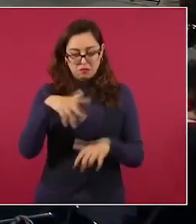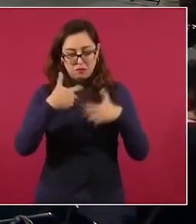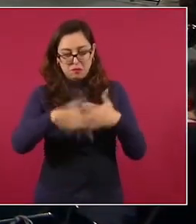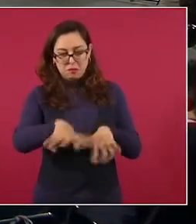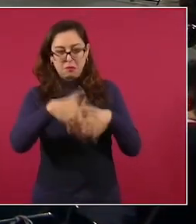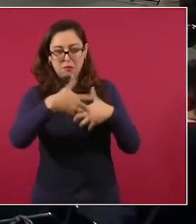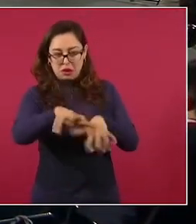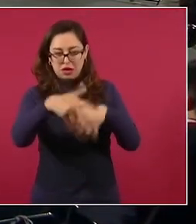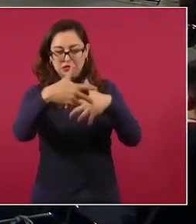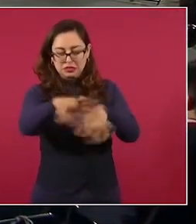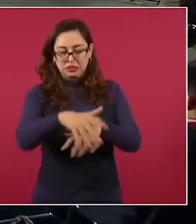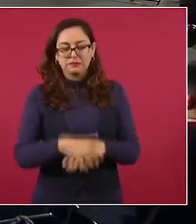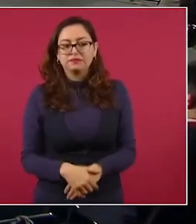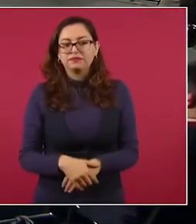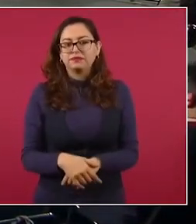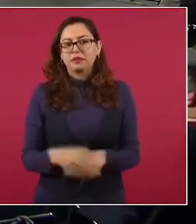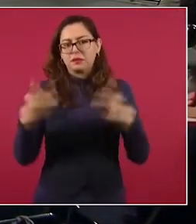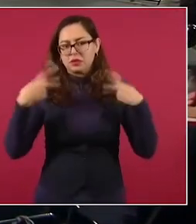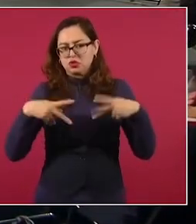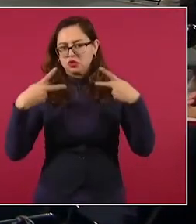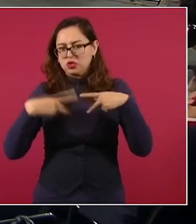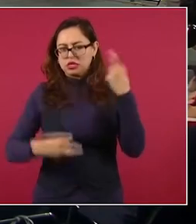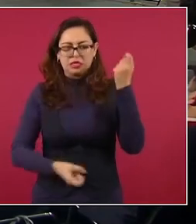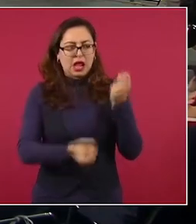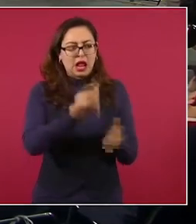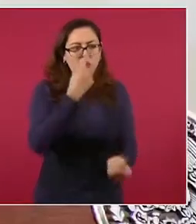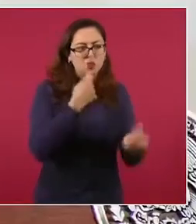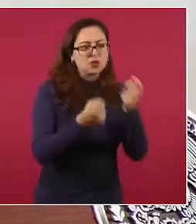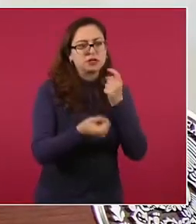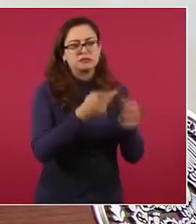si fue real,